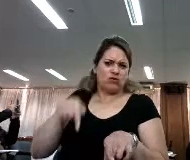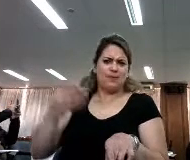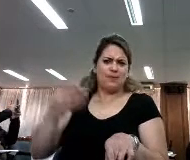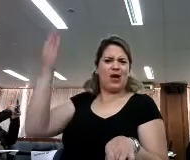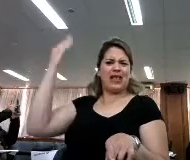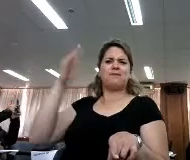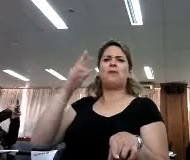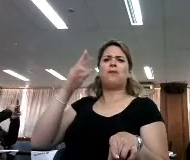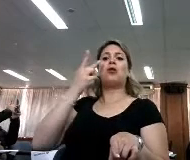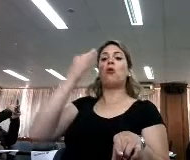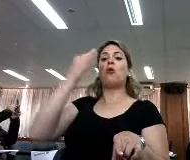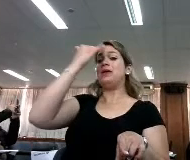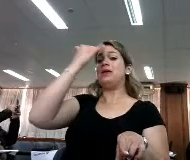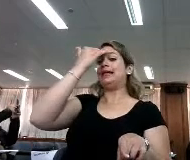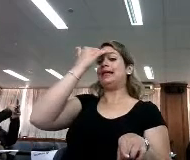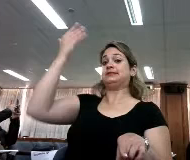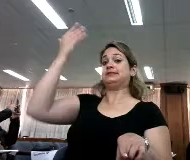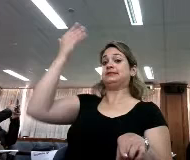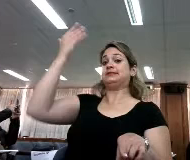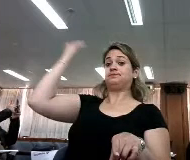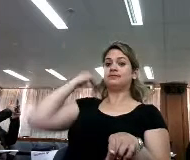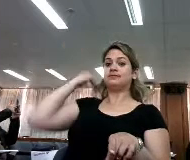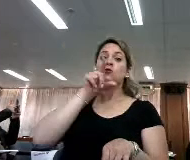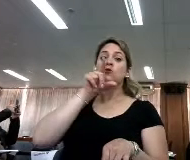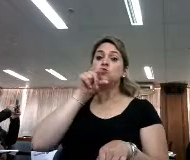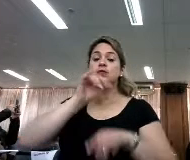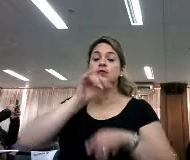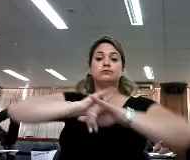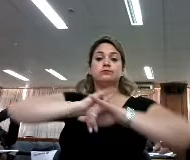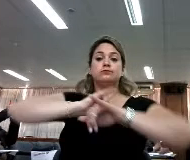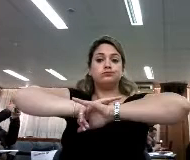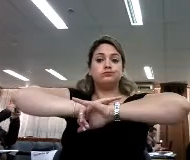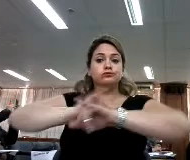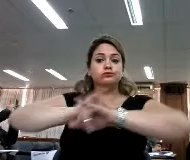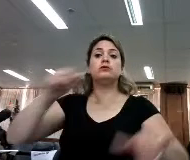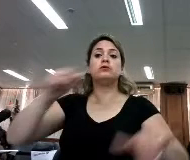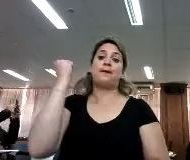2015, Twitter sacó una infografía súper interesante